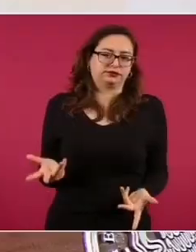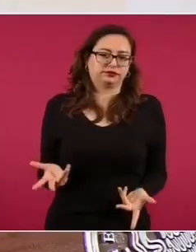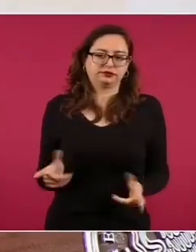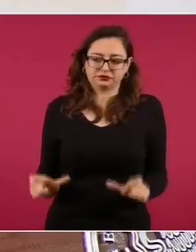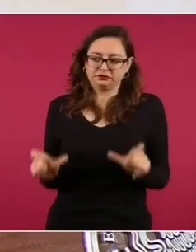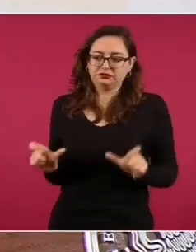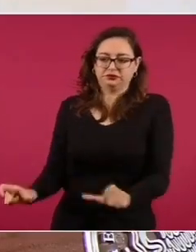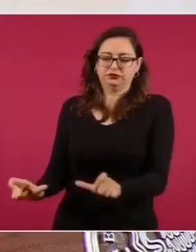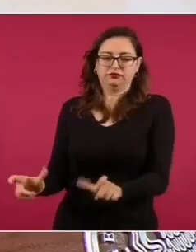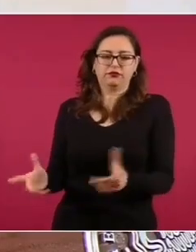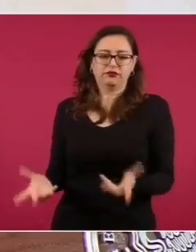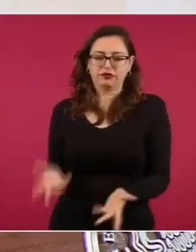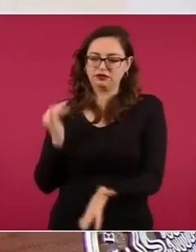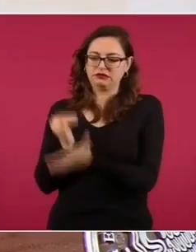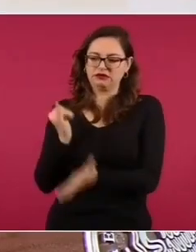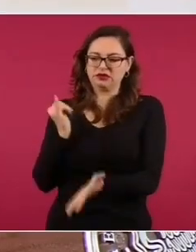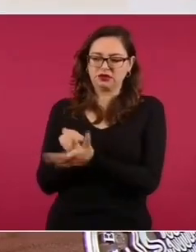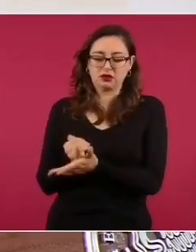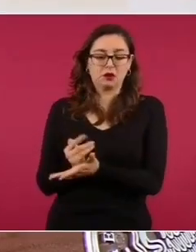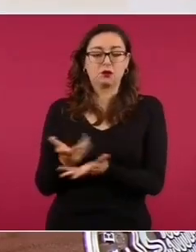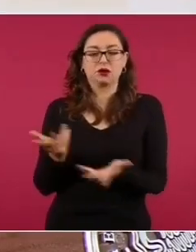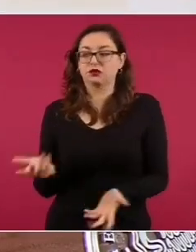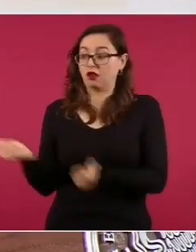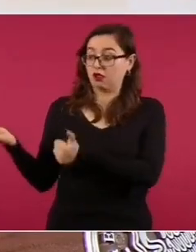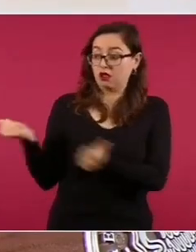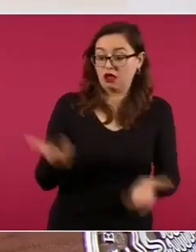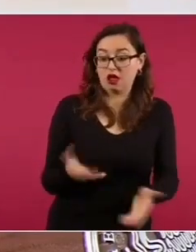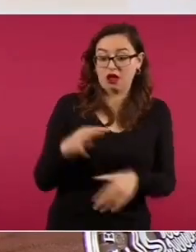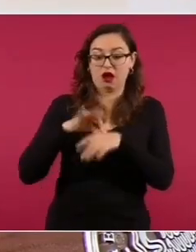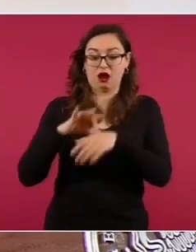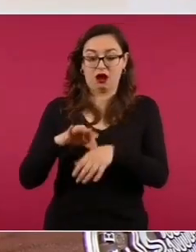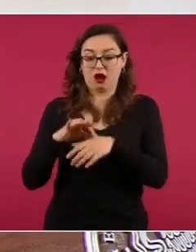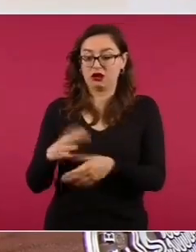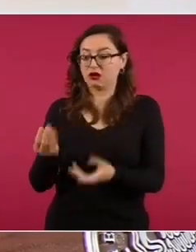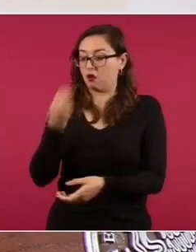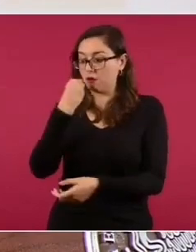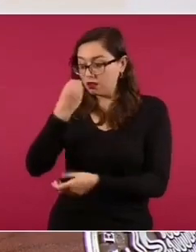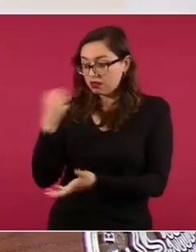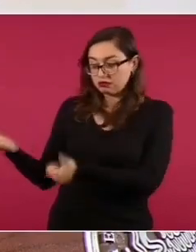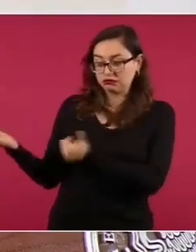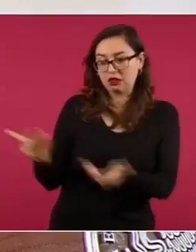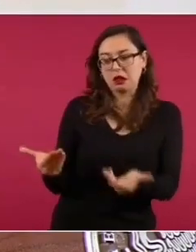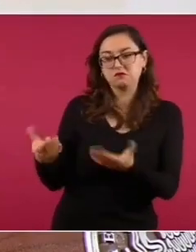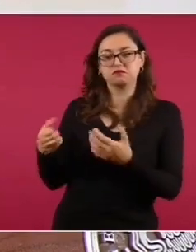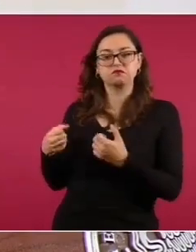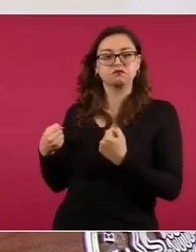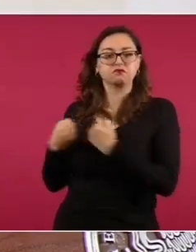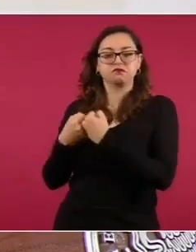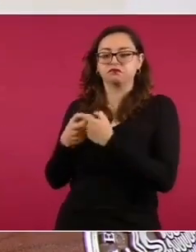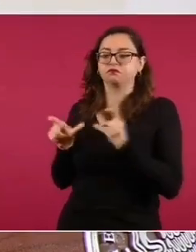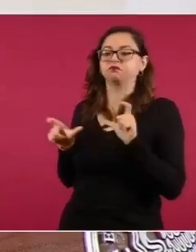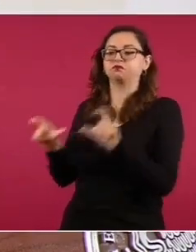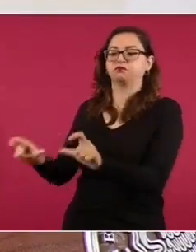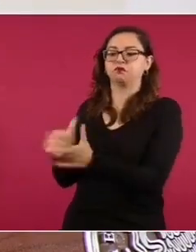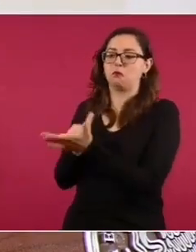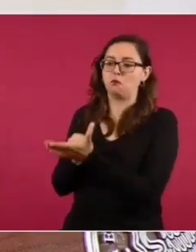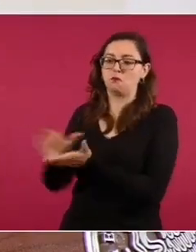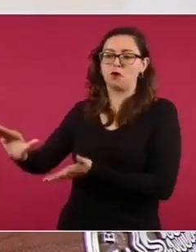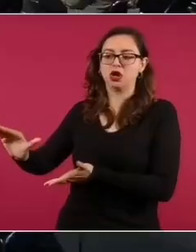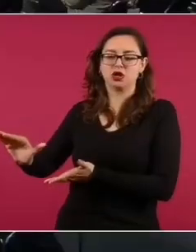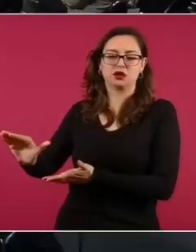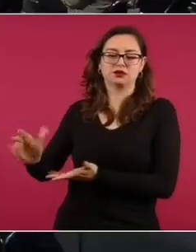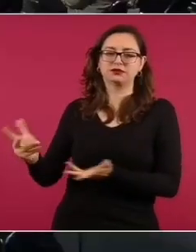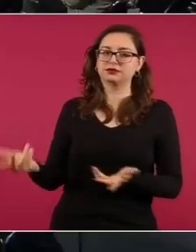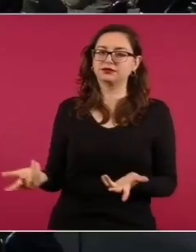e impedir la importación.